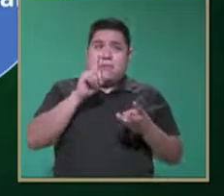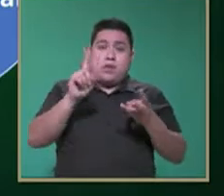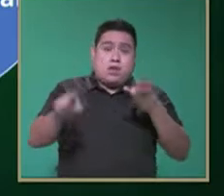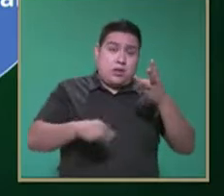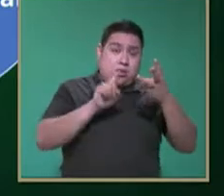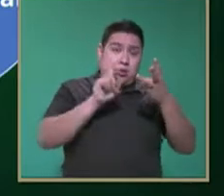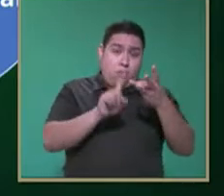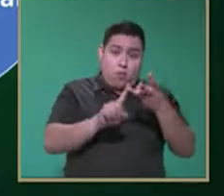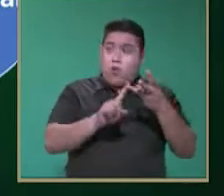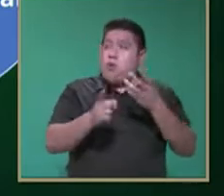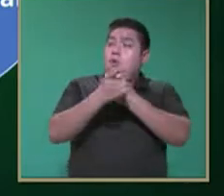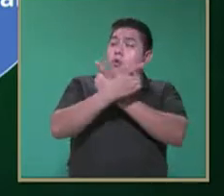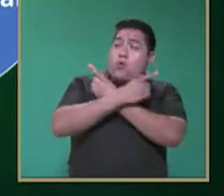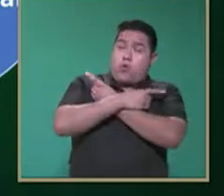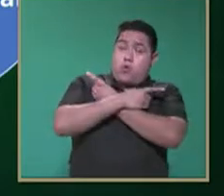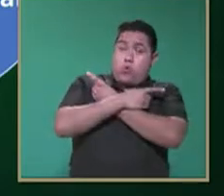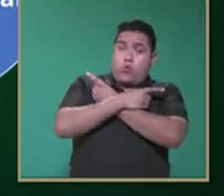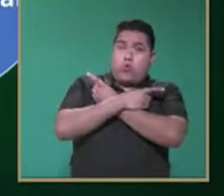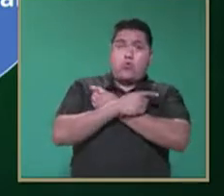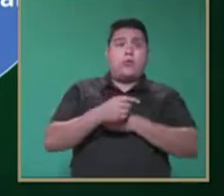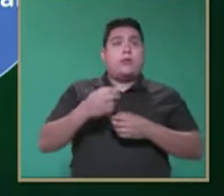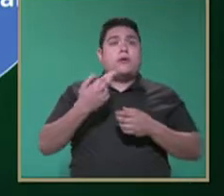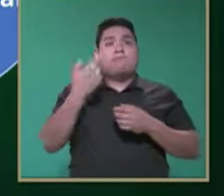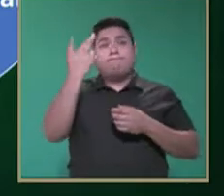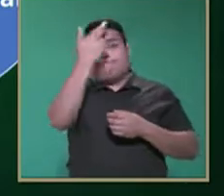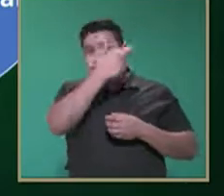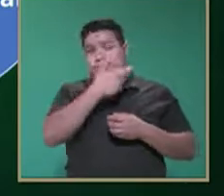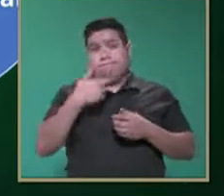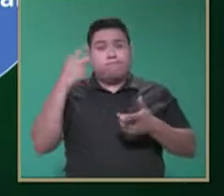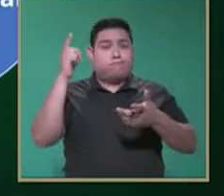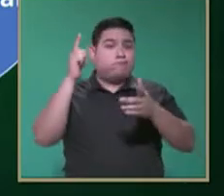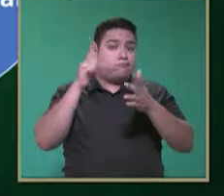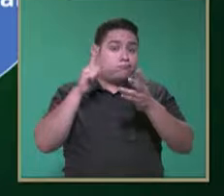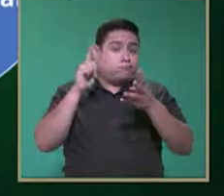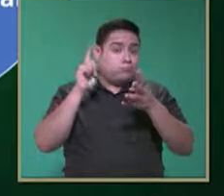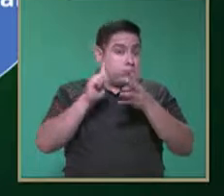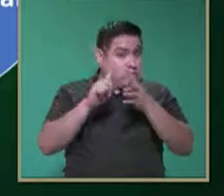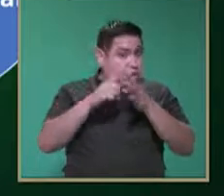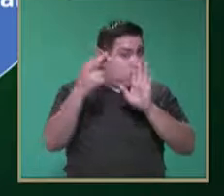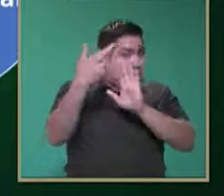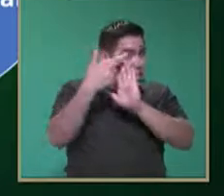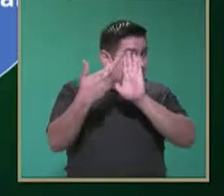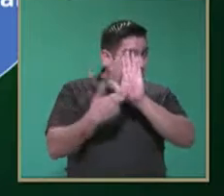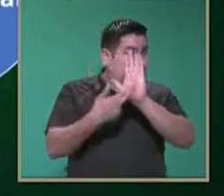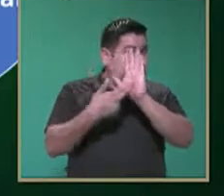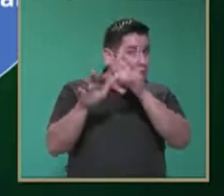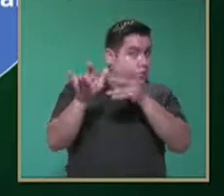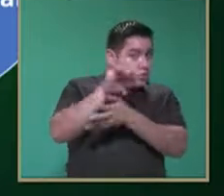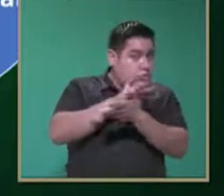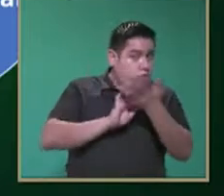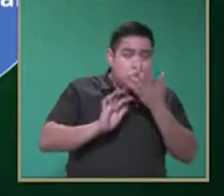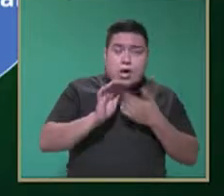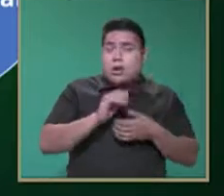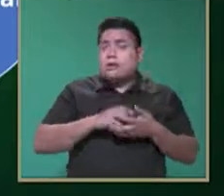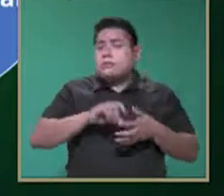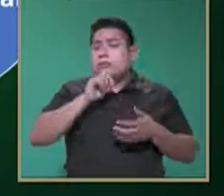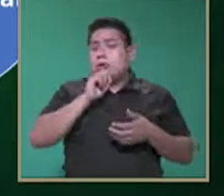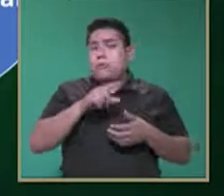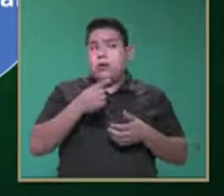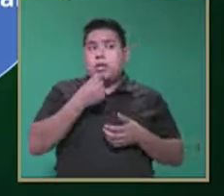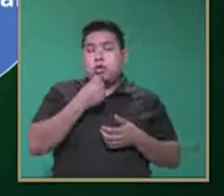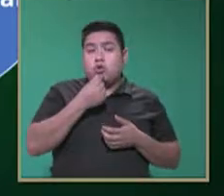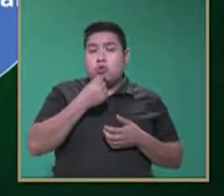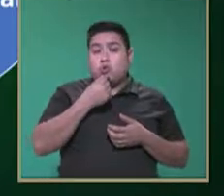conducta y de las normas sociales porque no es que el niño en